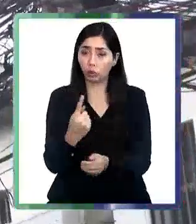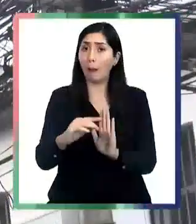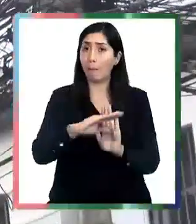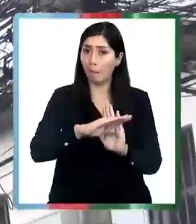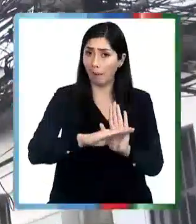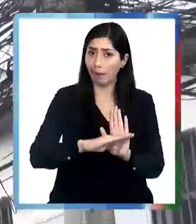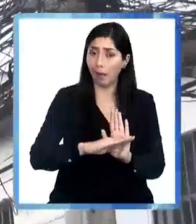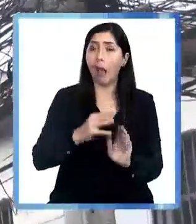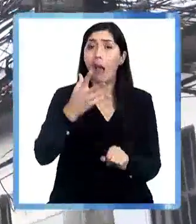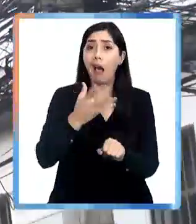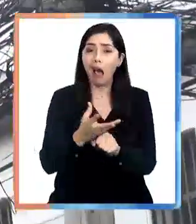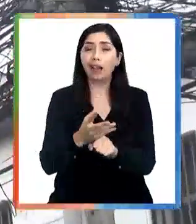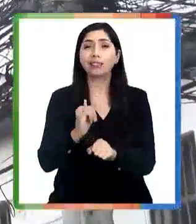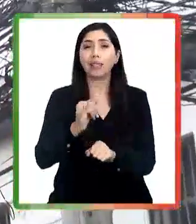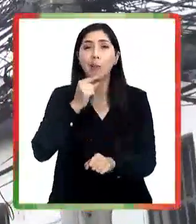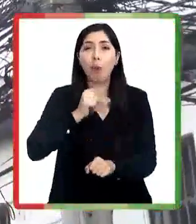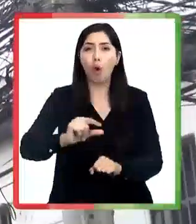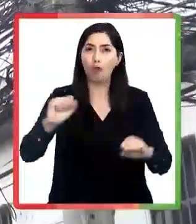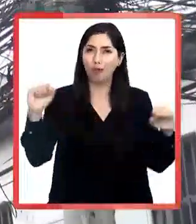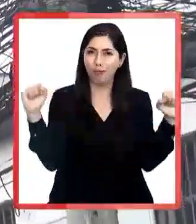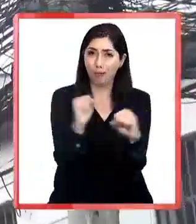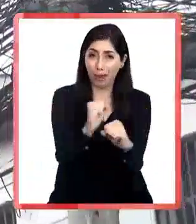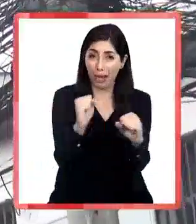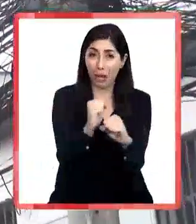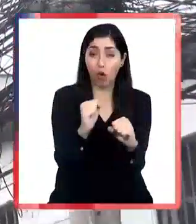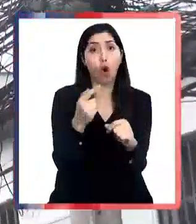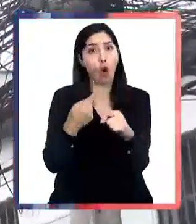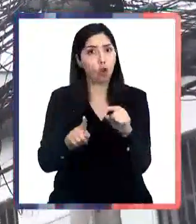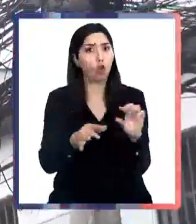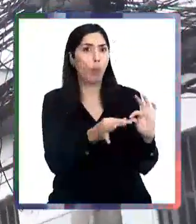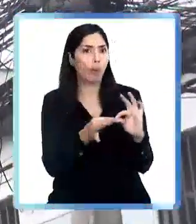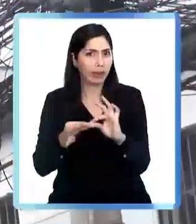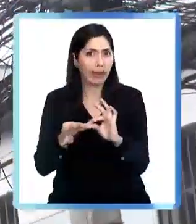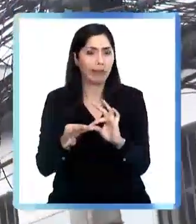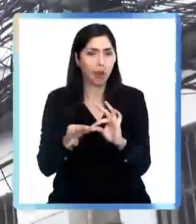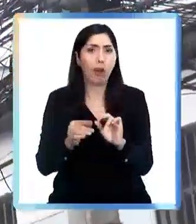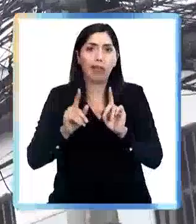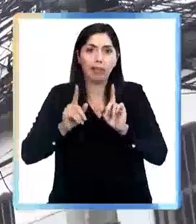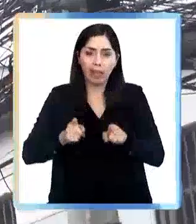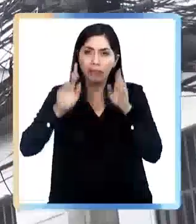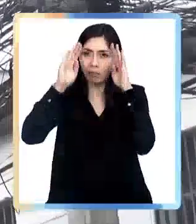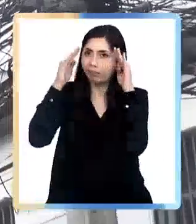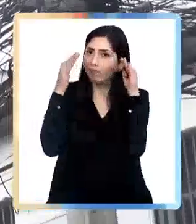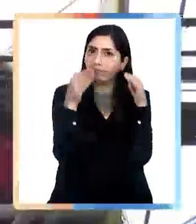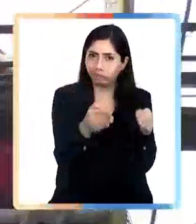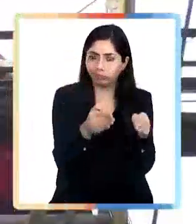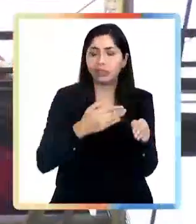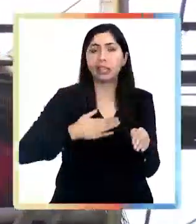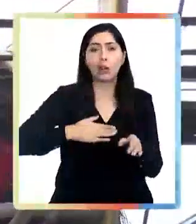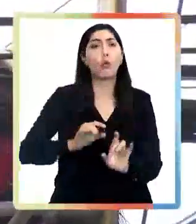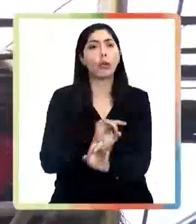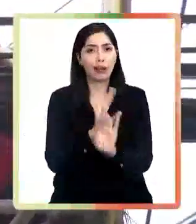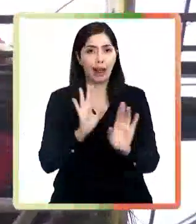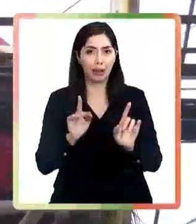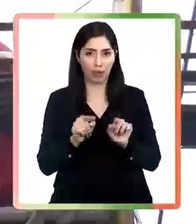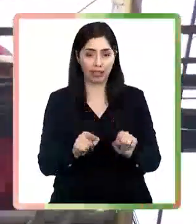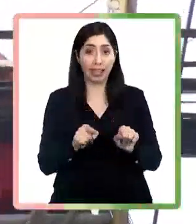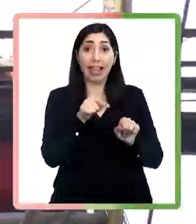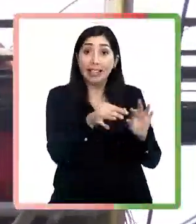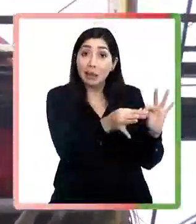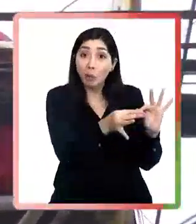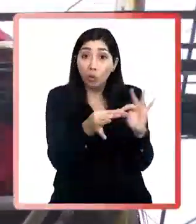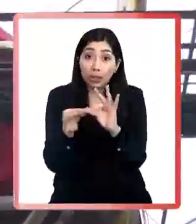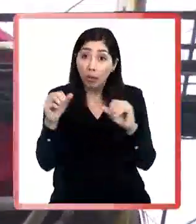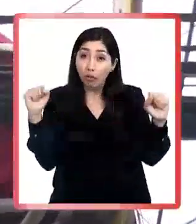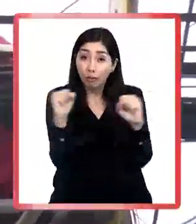Efectivamente hay un caso de una ola de frío que es una causal distinta y que debe ser atacada. Quiero ser muy claro en eso. Esa causal